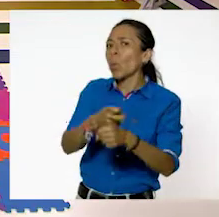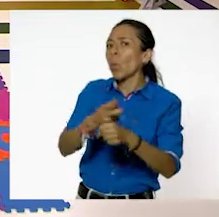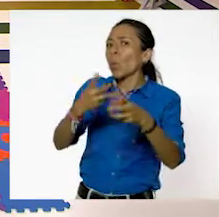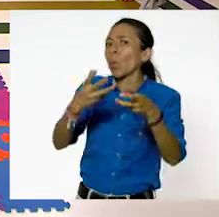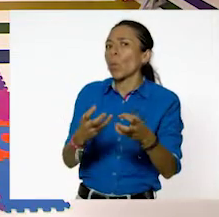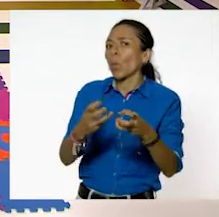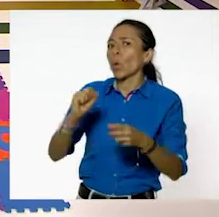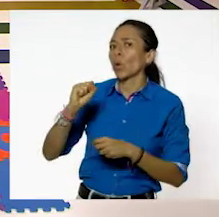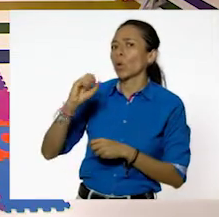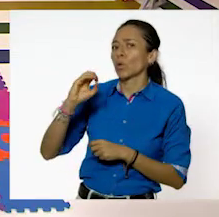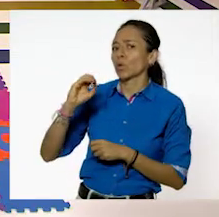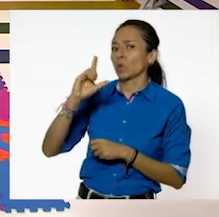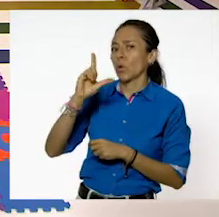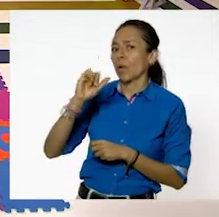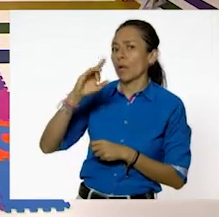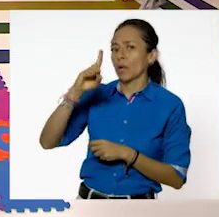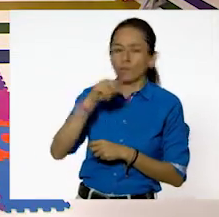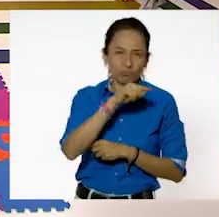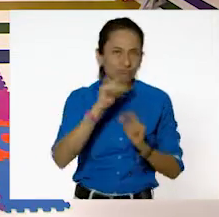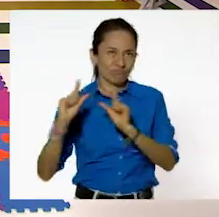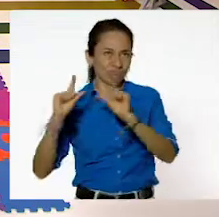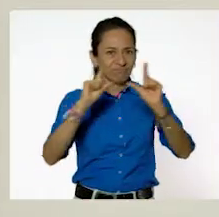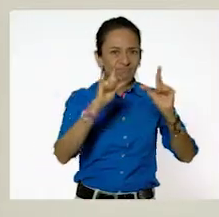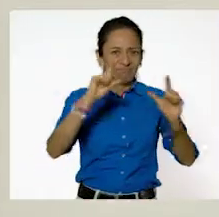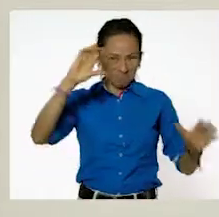el sólido. Muy bien. el sólido. Muy bien.